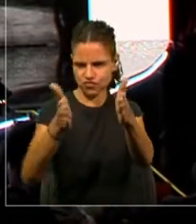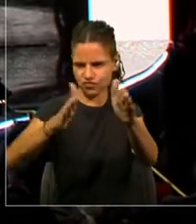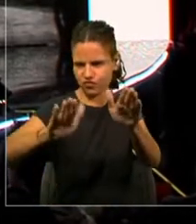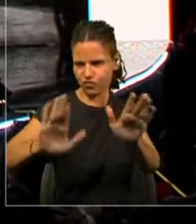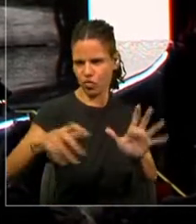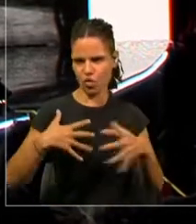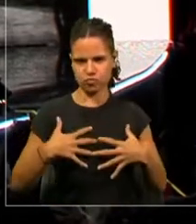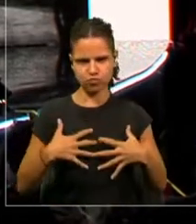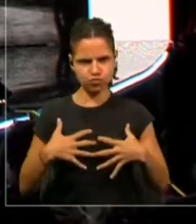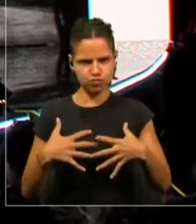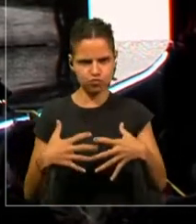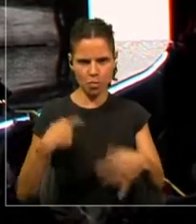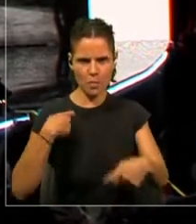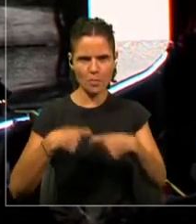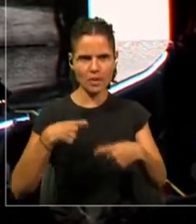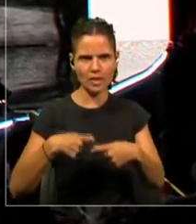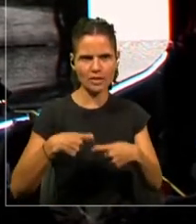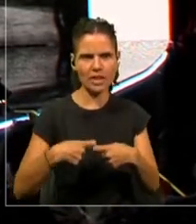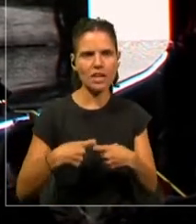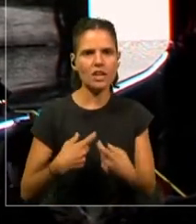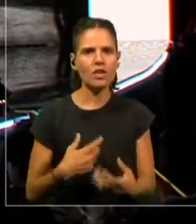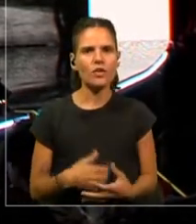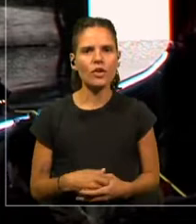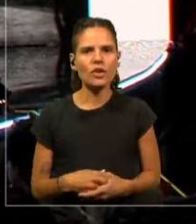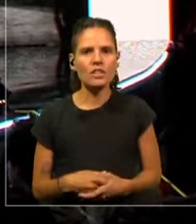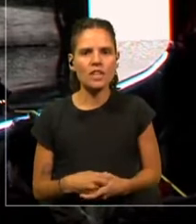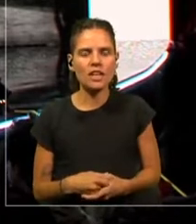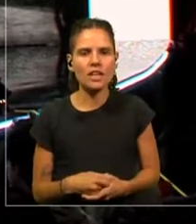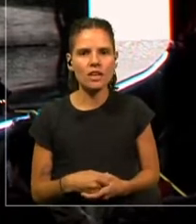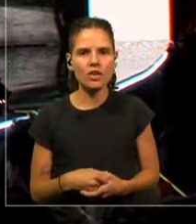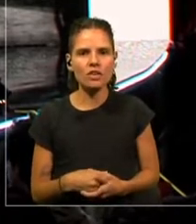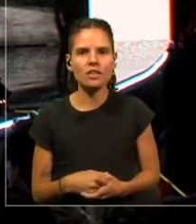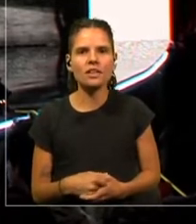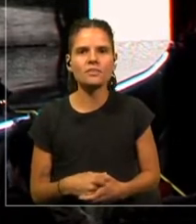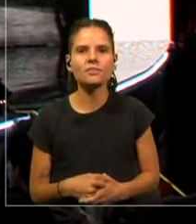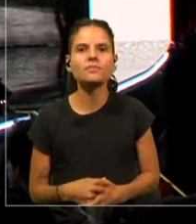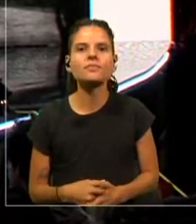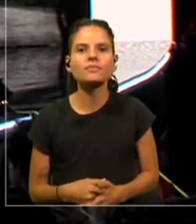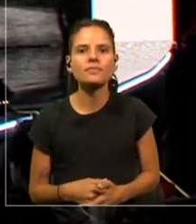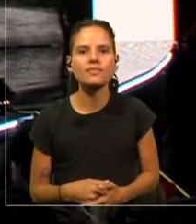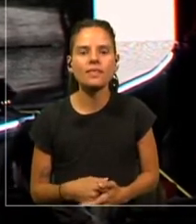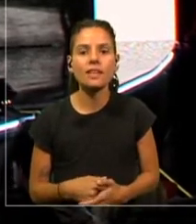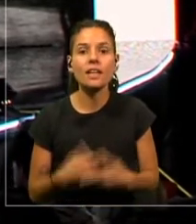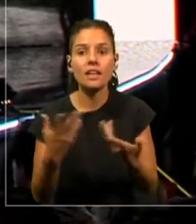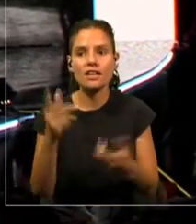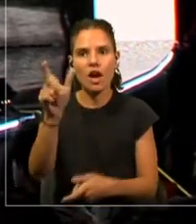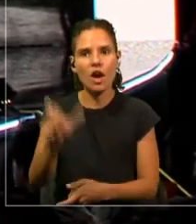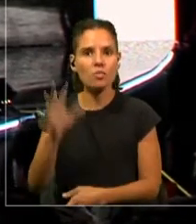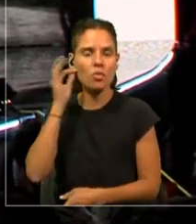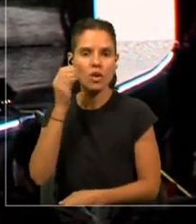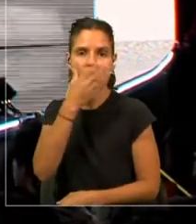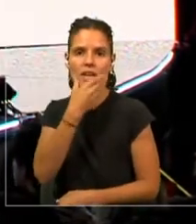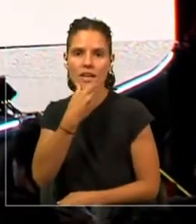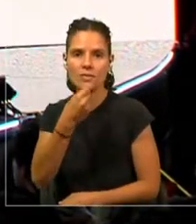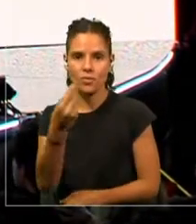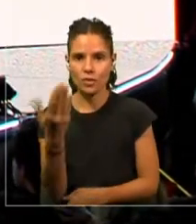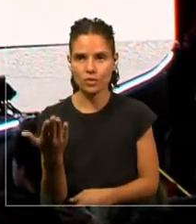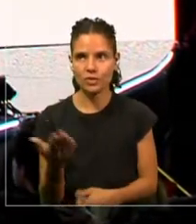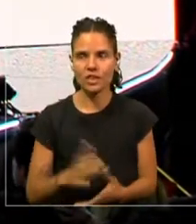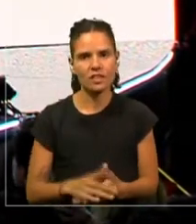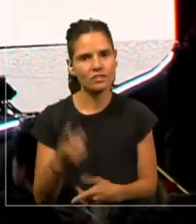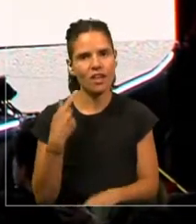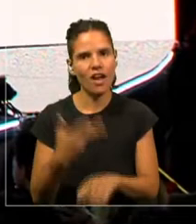pechos metálicos. Ella es una mujer muy bella. Y estos ya han existido por bastante tiempo.